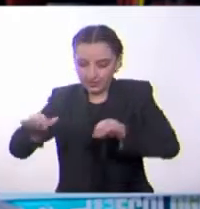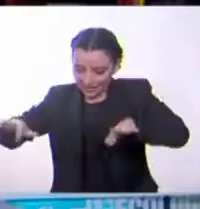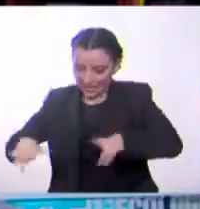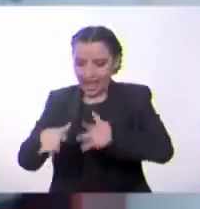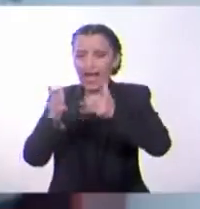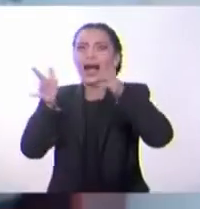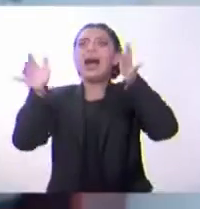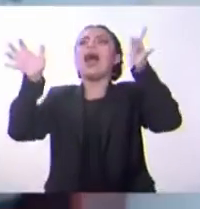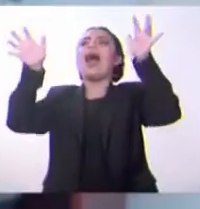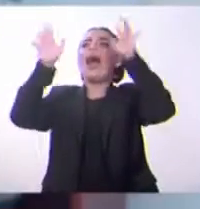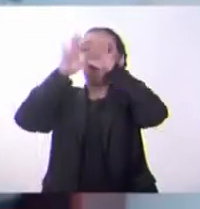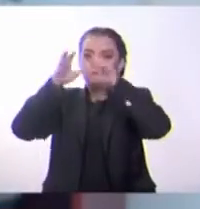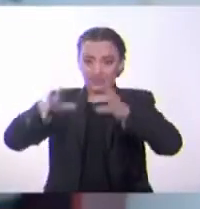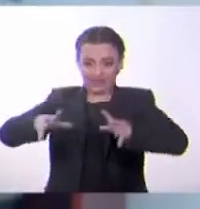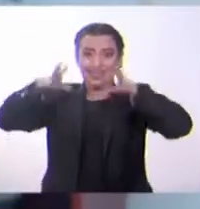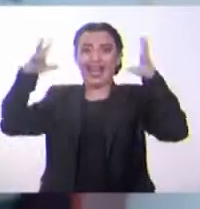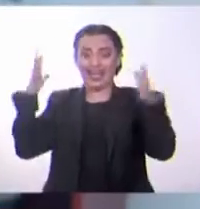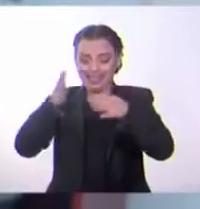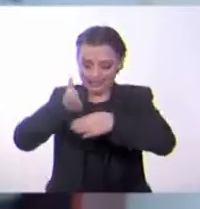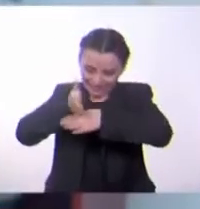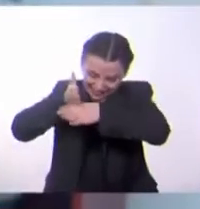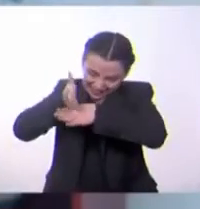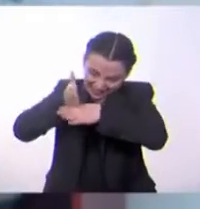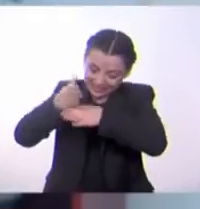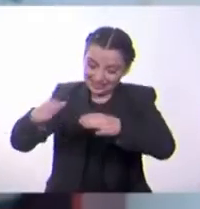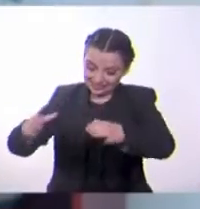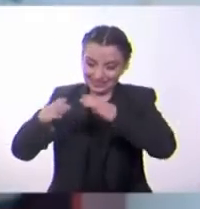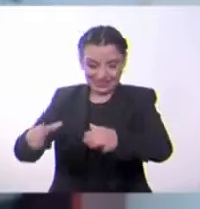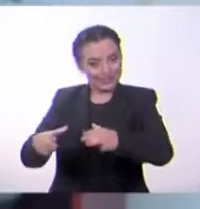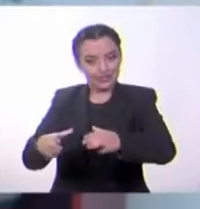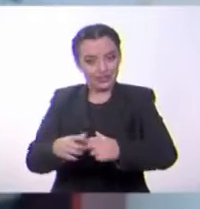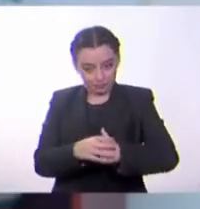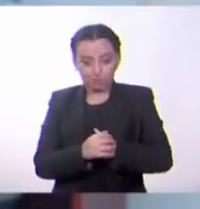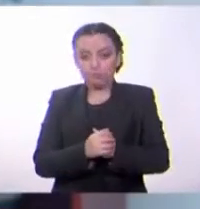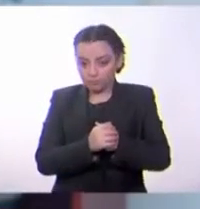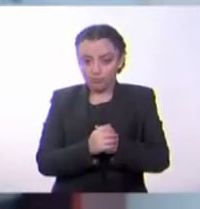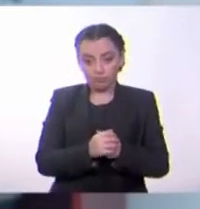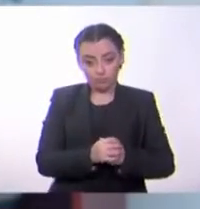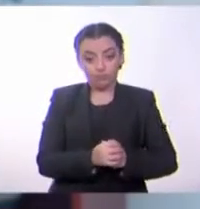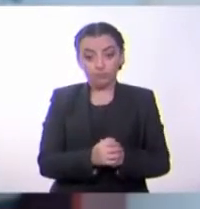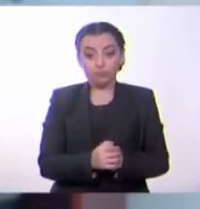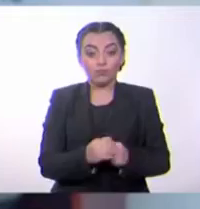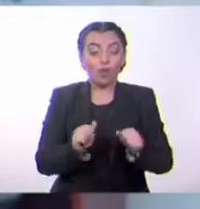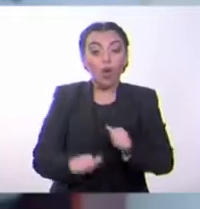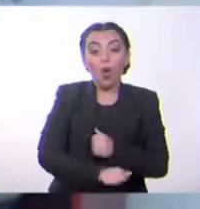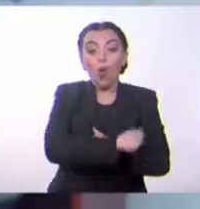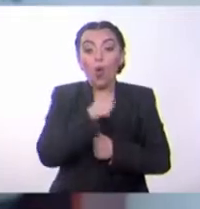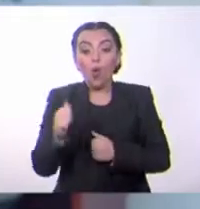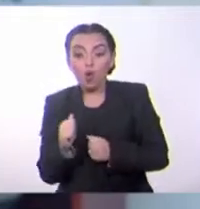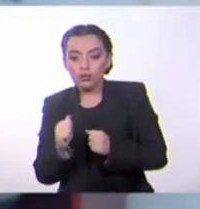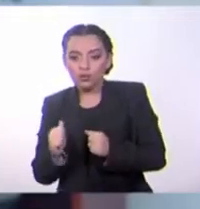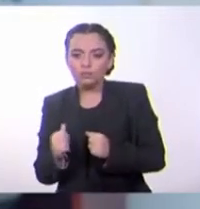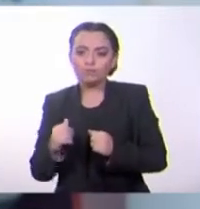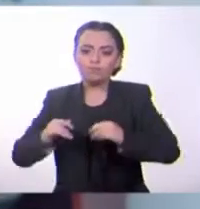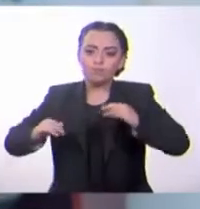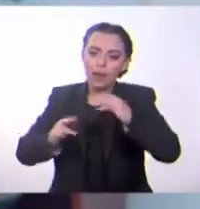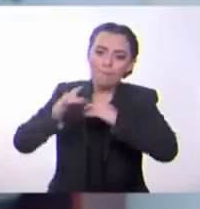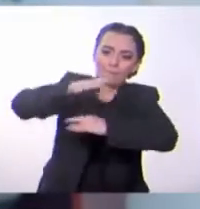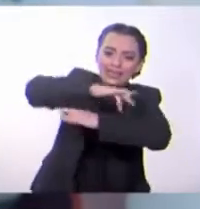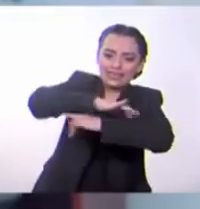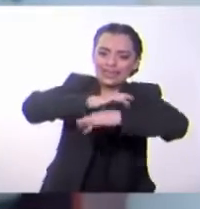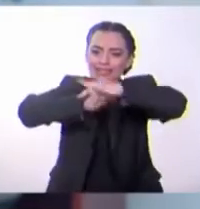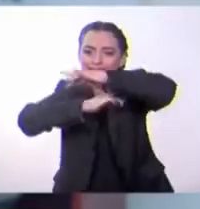árboles. También existen otro tipo de plantas que tienen a escalar a diferentes cosas u objetos para